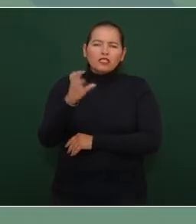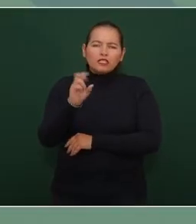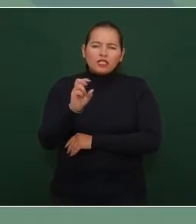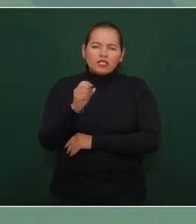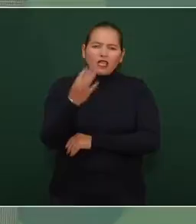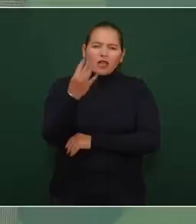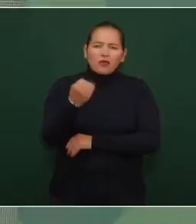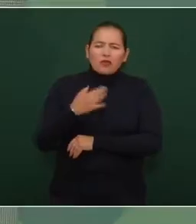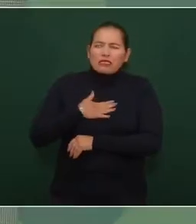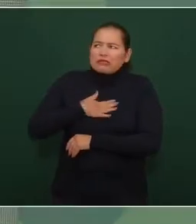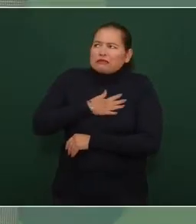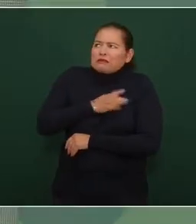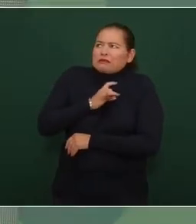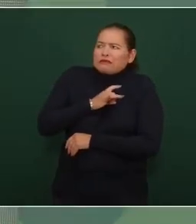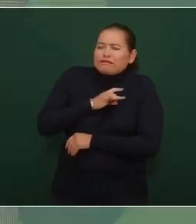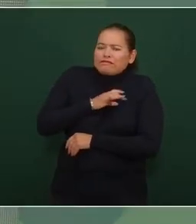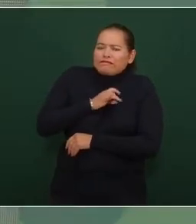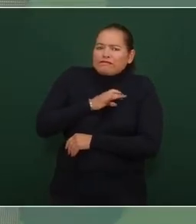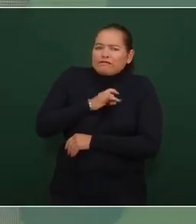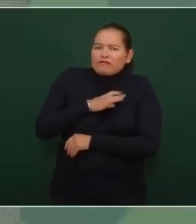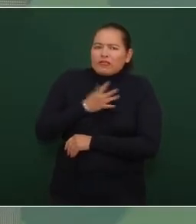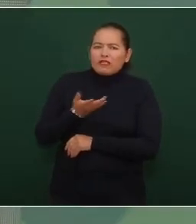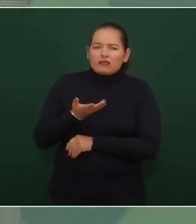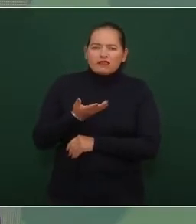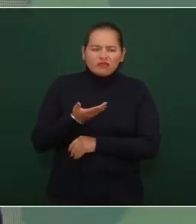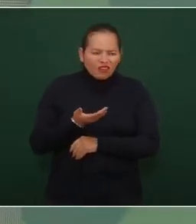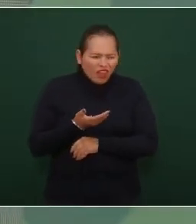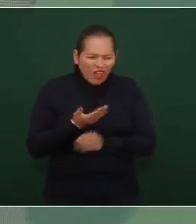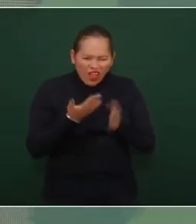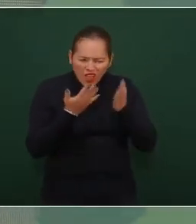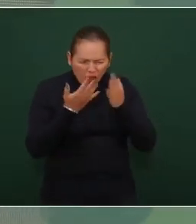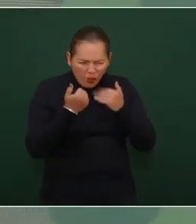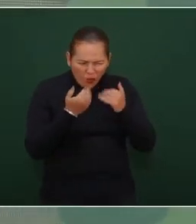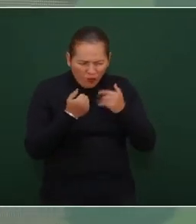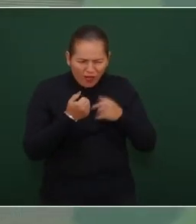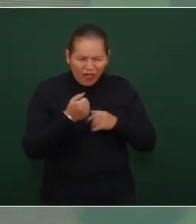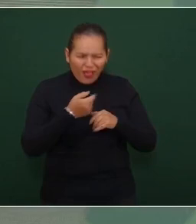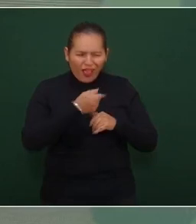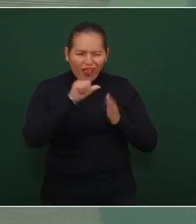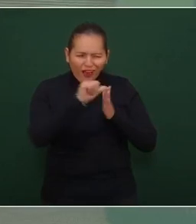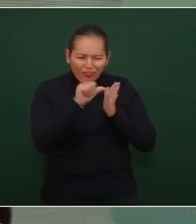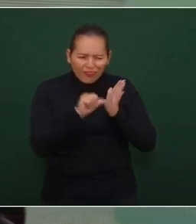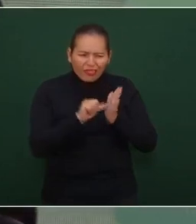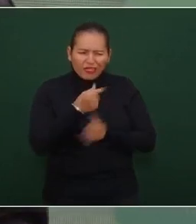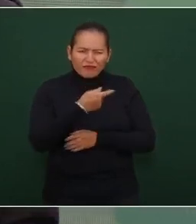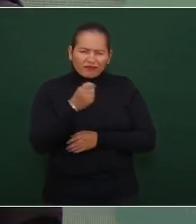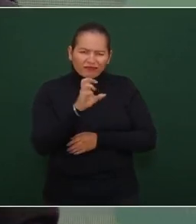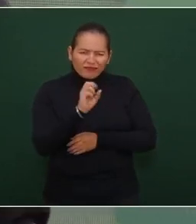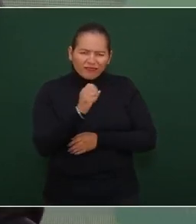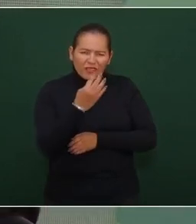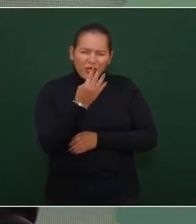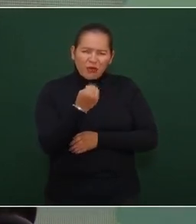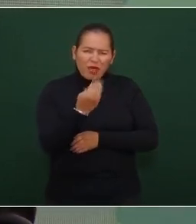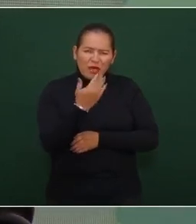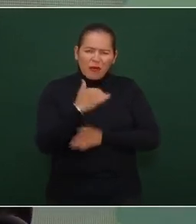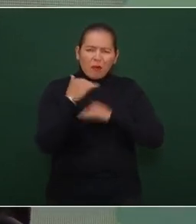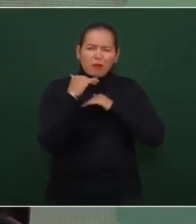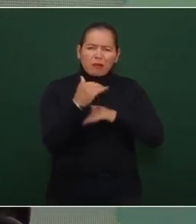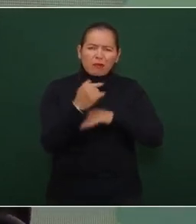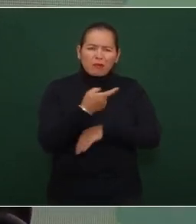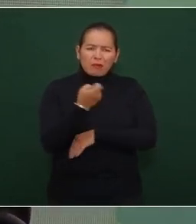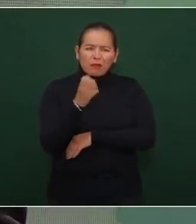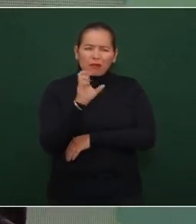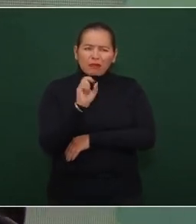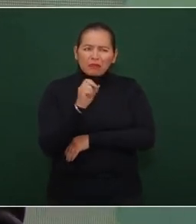da pavor oiga pero si no hay artículo 139 si nada más llega hasta 136